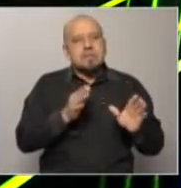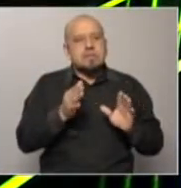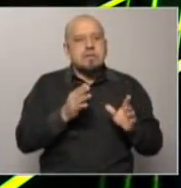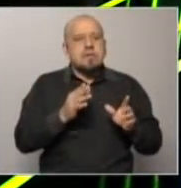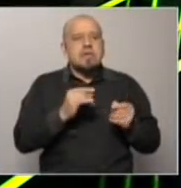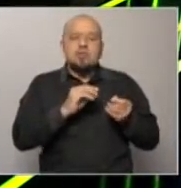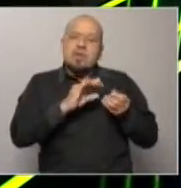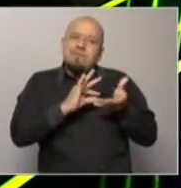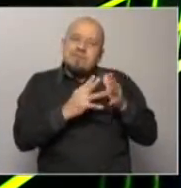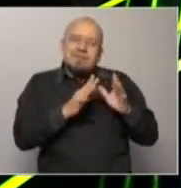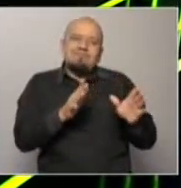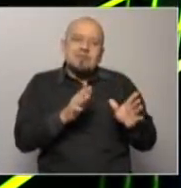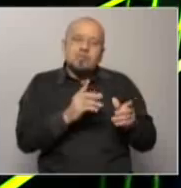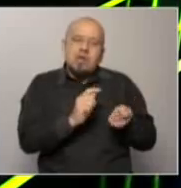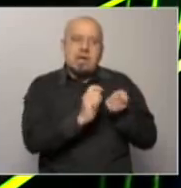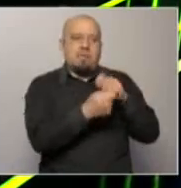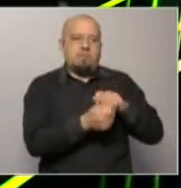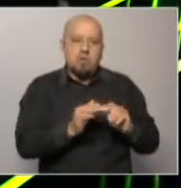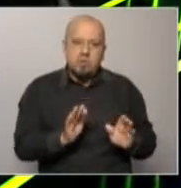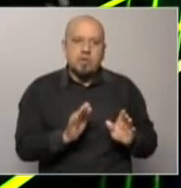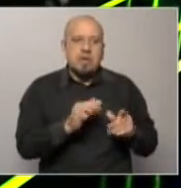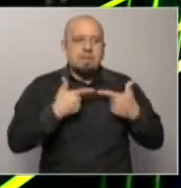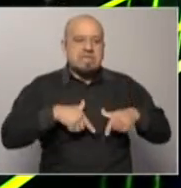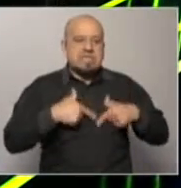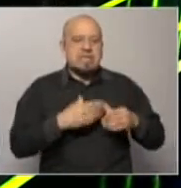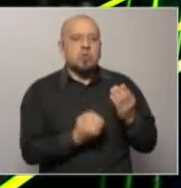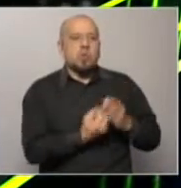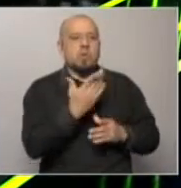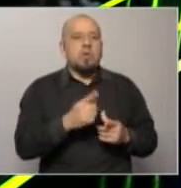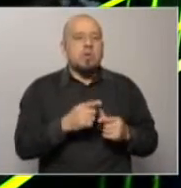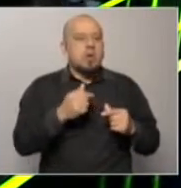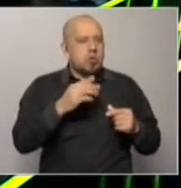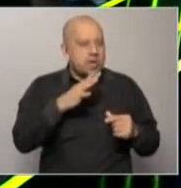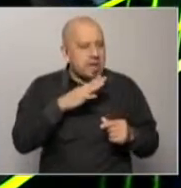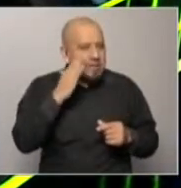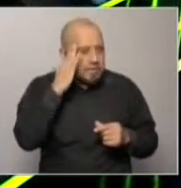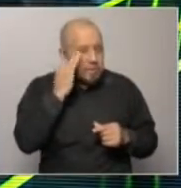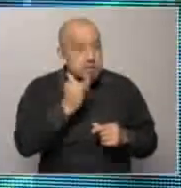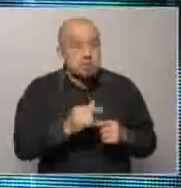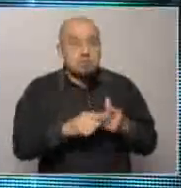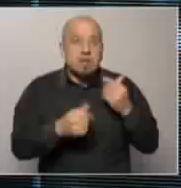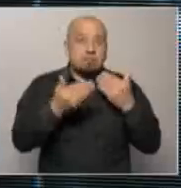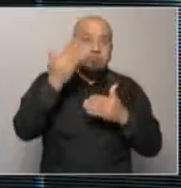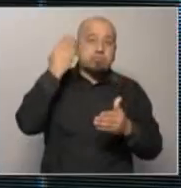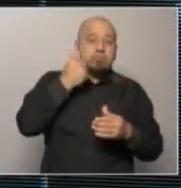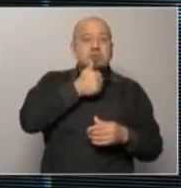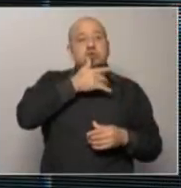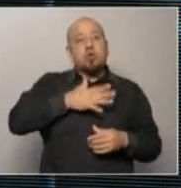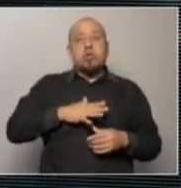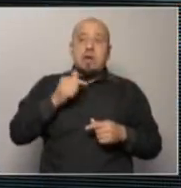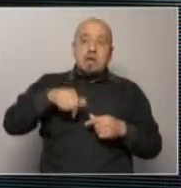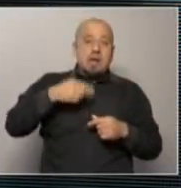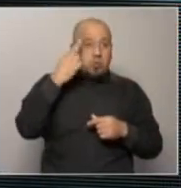típico rediseño institucional. Ahora, lo que tenemos que saber es que históricamente los presupuestos en Uruguay